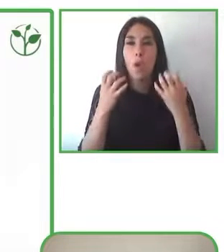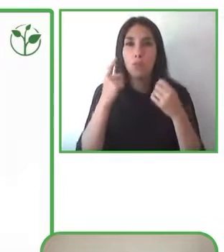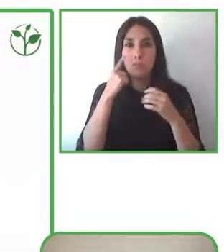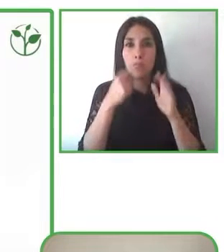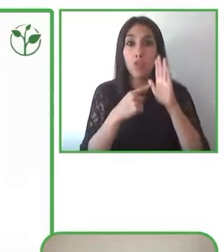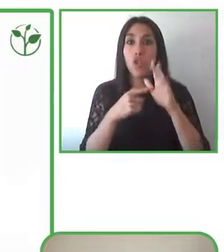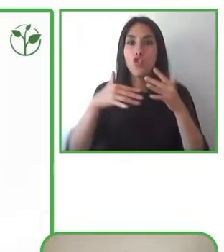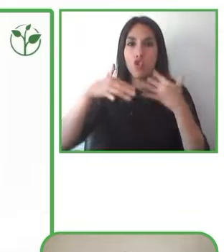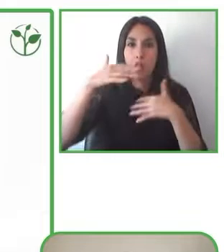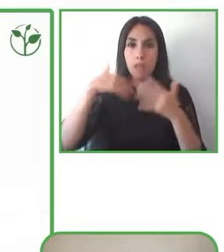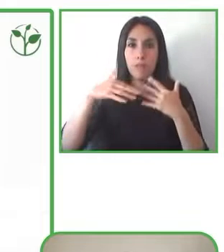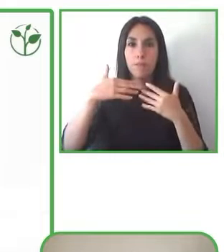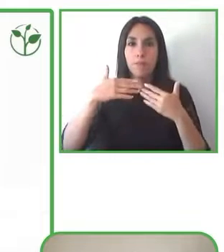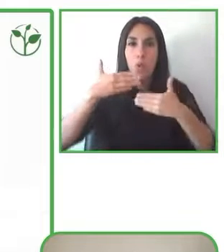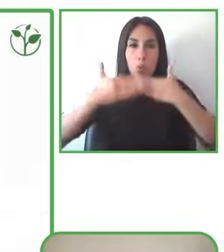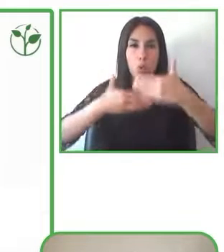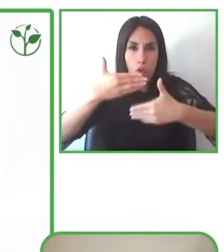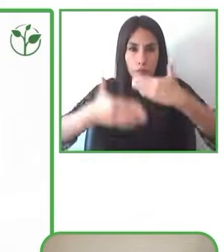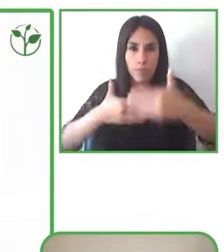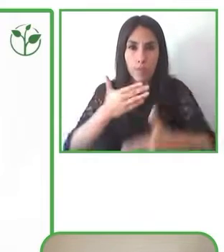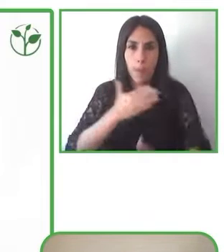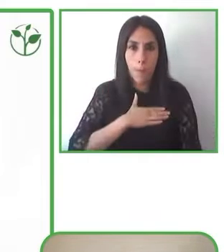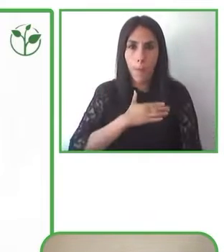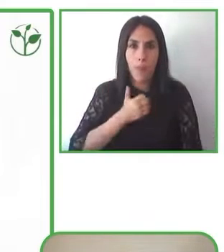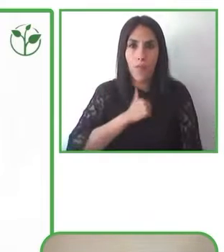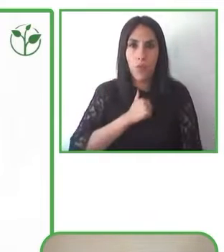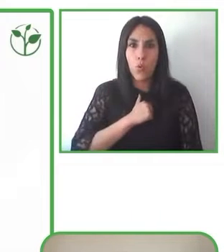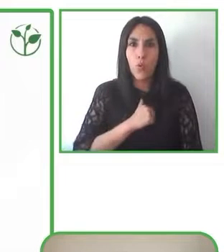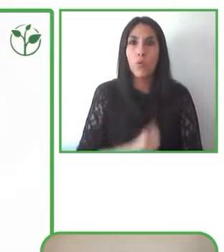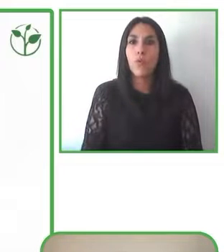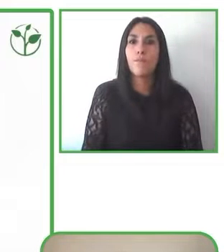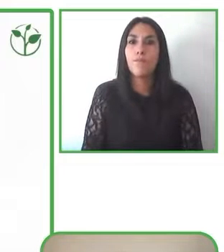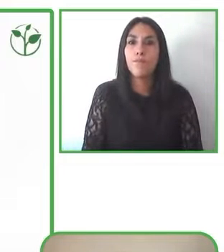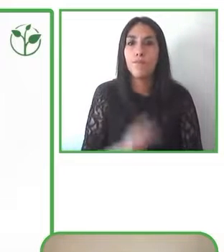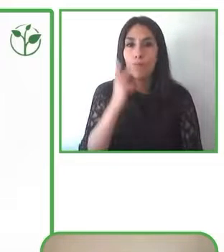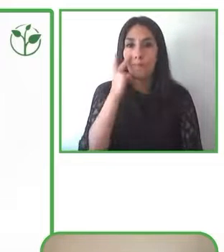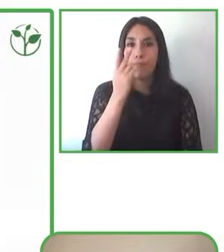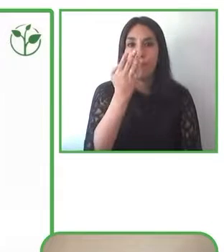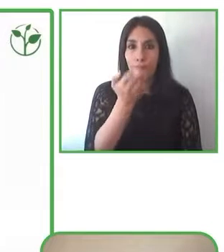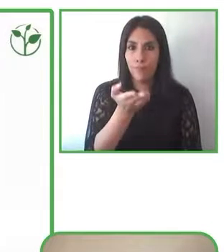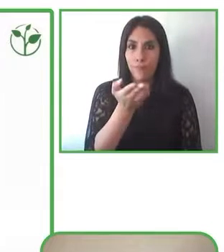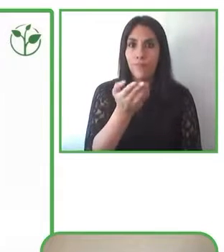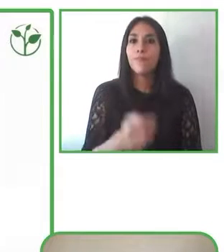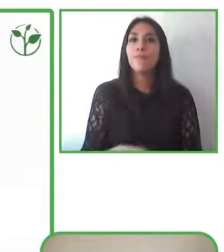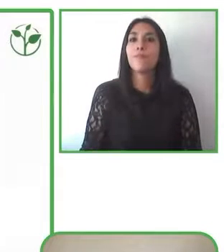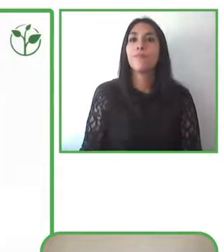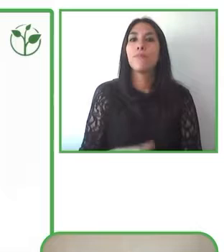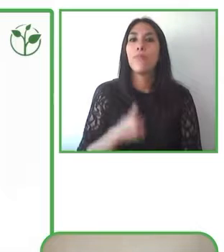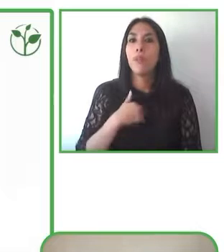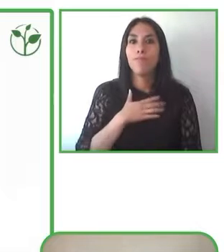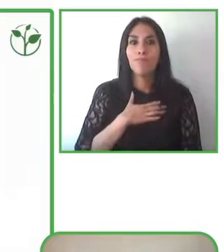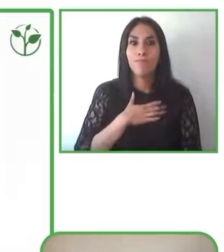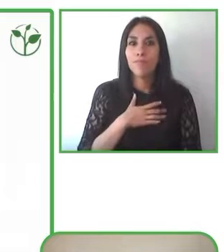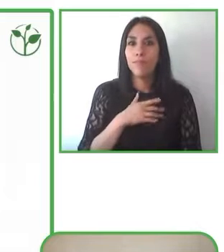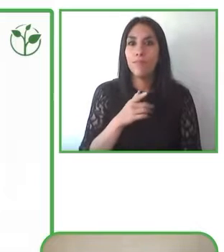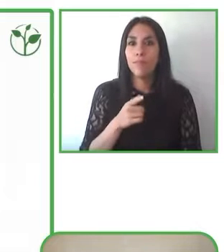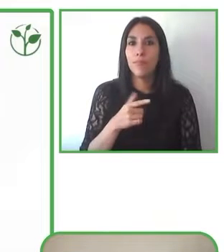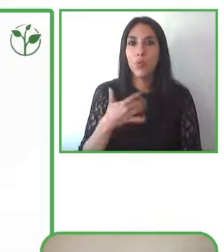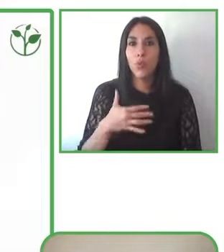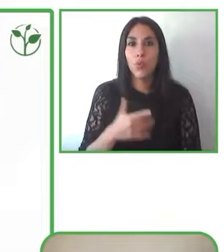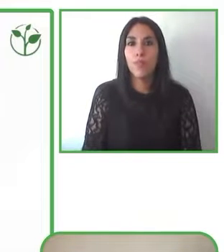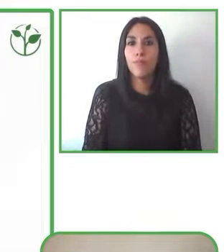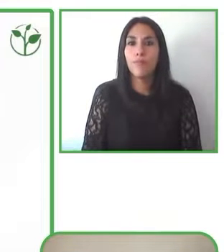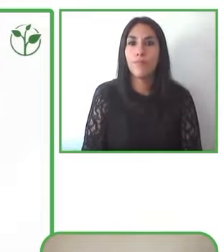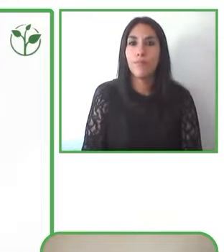son especialmente bueno pues emotivas o especialmente interesantes que es bueno pues por ejemplo el caso